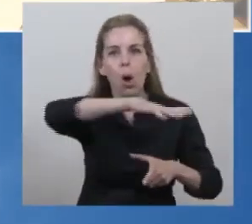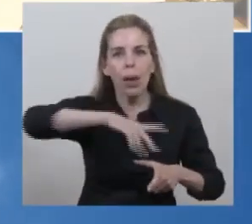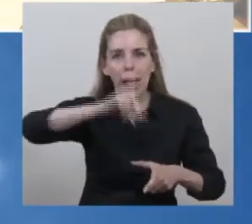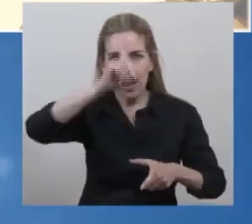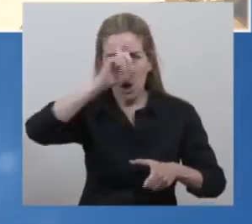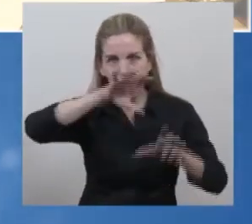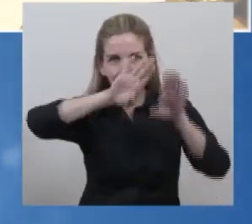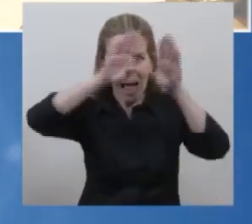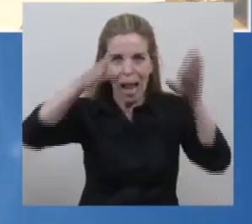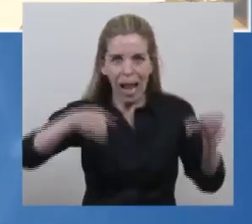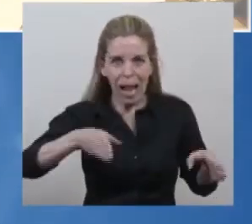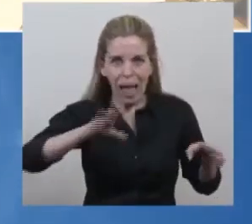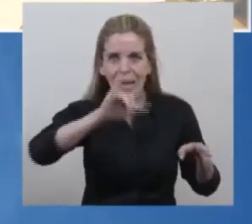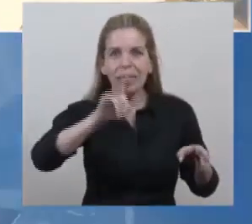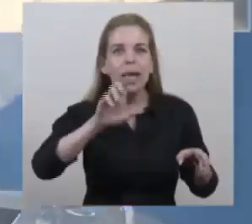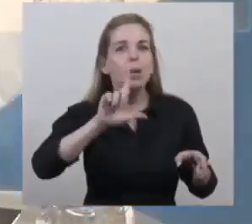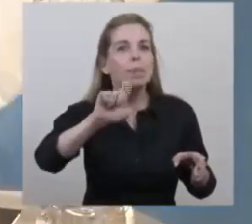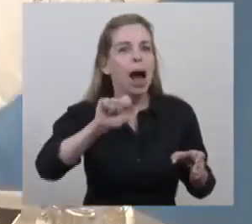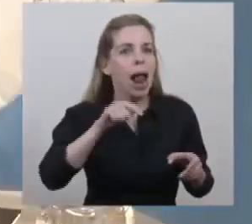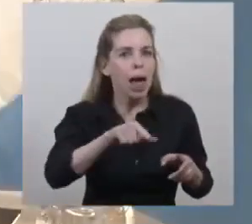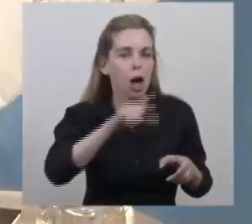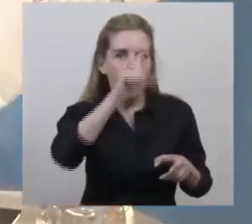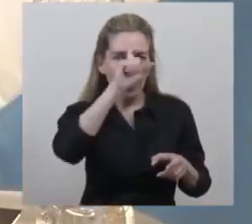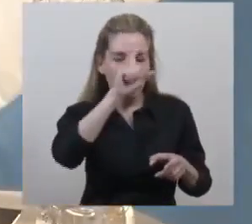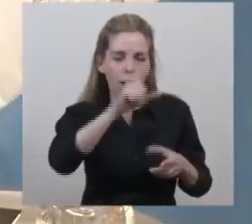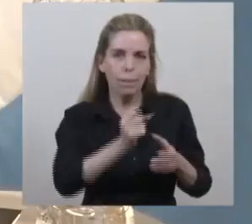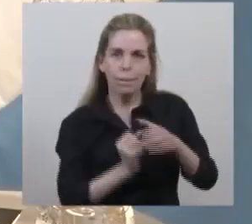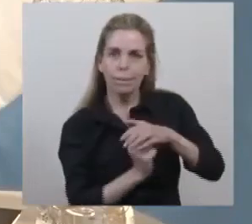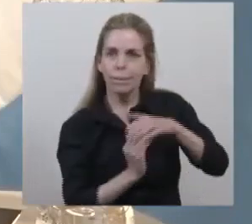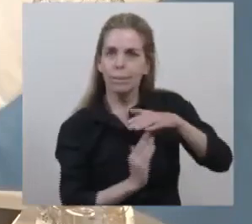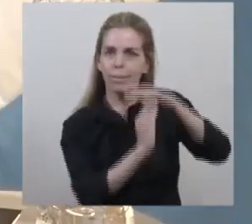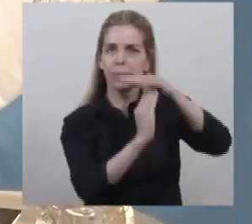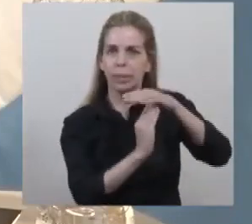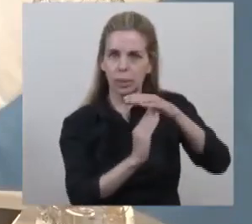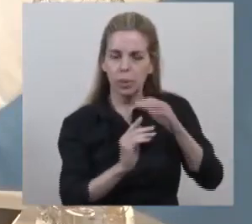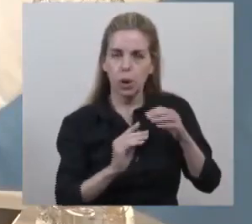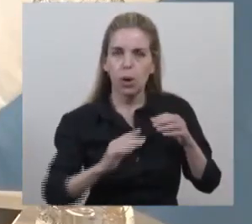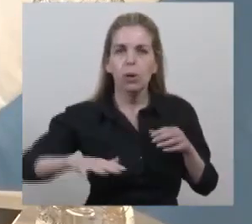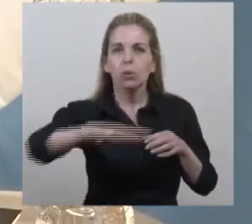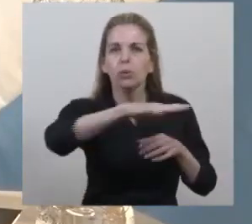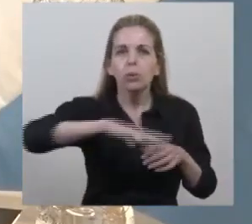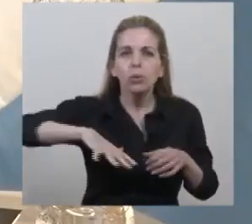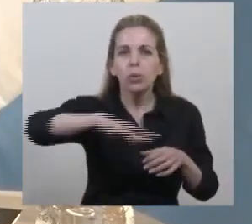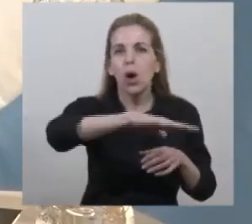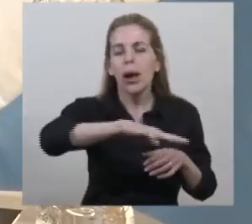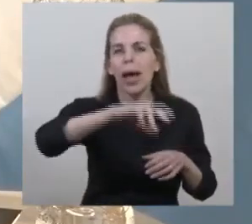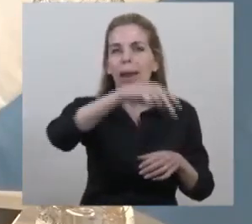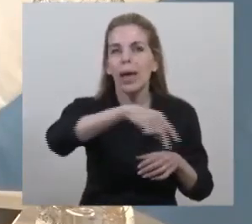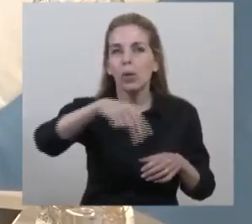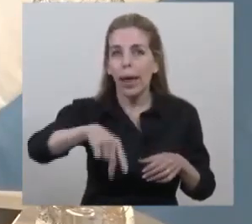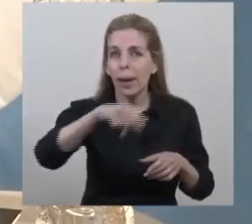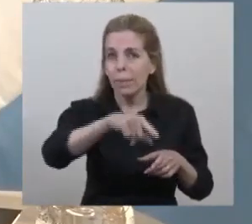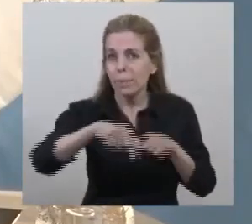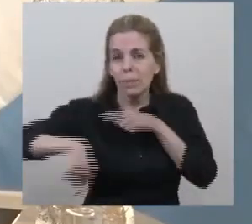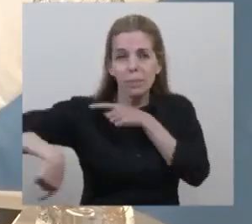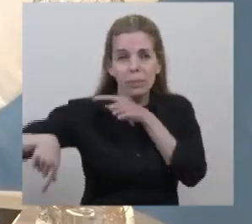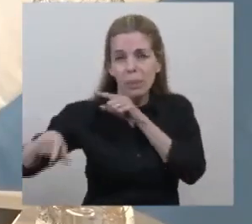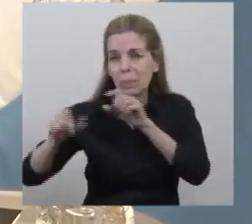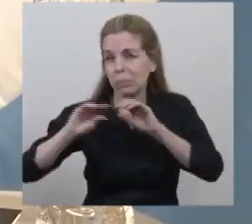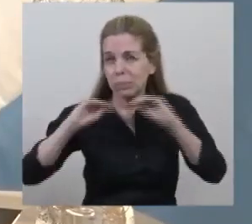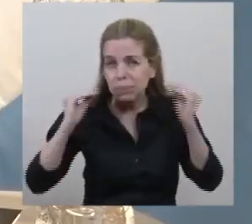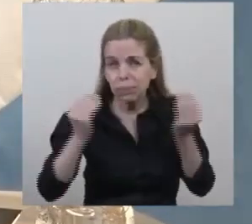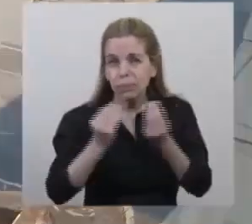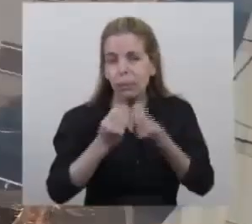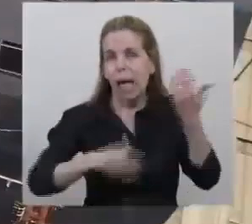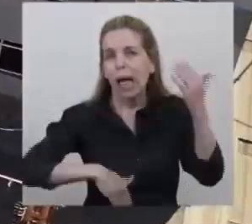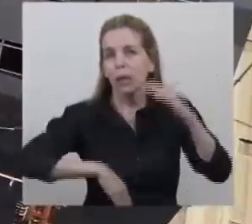hospital intersonal que articula la zona centro y norte de la provincia de Neuquén que atiende hasta 70.000, una población